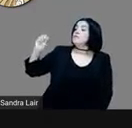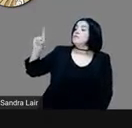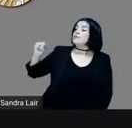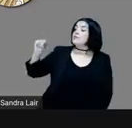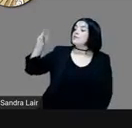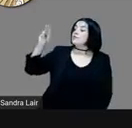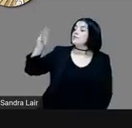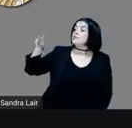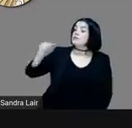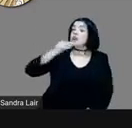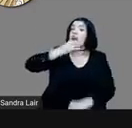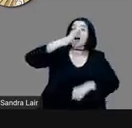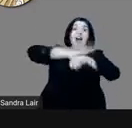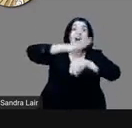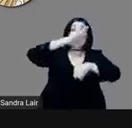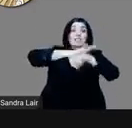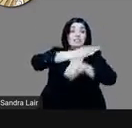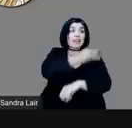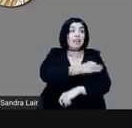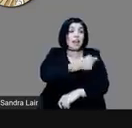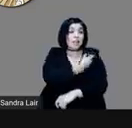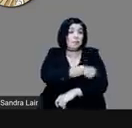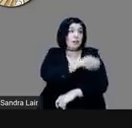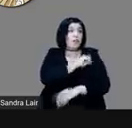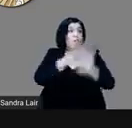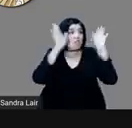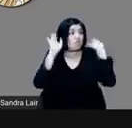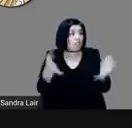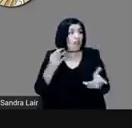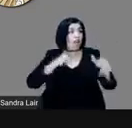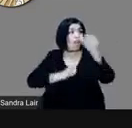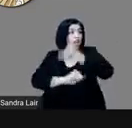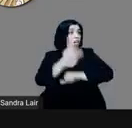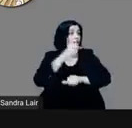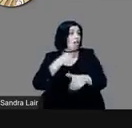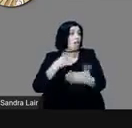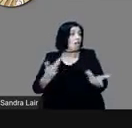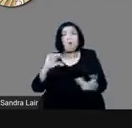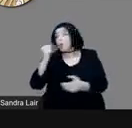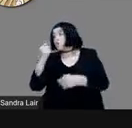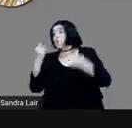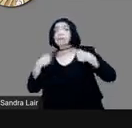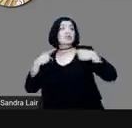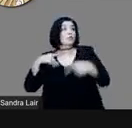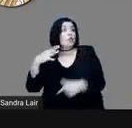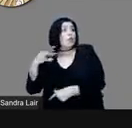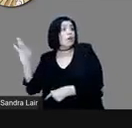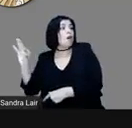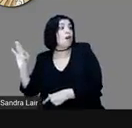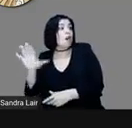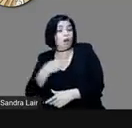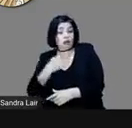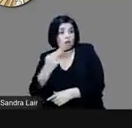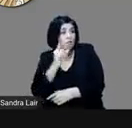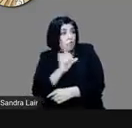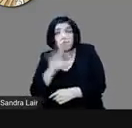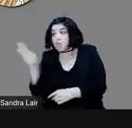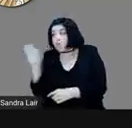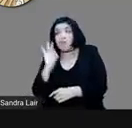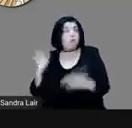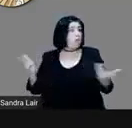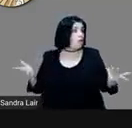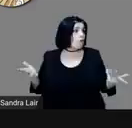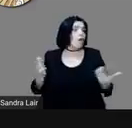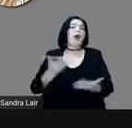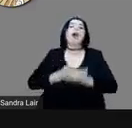Mis palabras van a ser vanas. Y aquí viene este nuevo problema en la historia. ¿Quién mató a Montezuma?